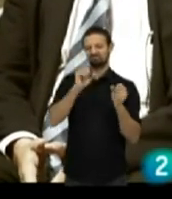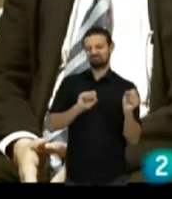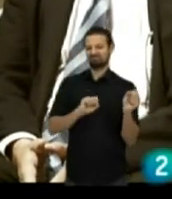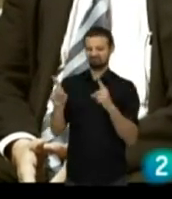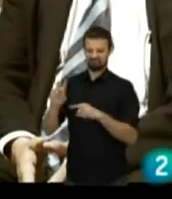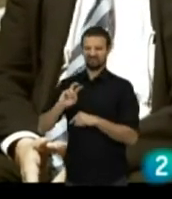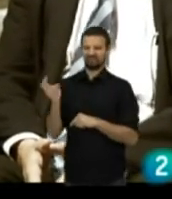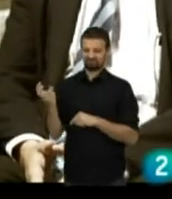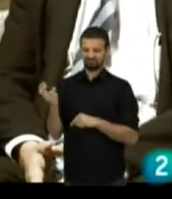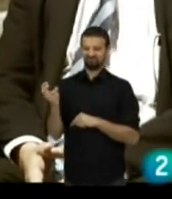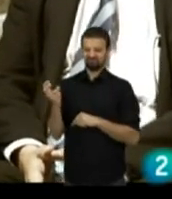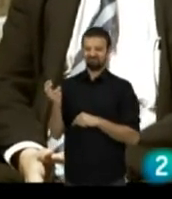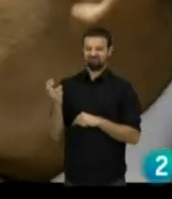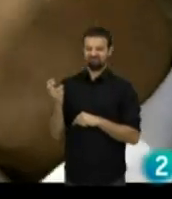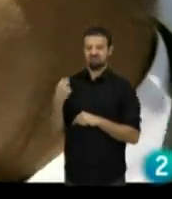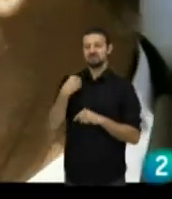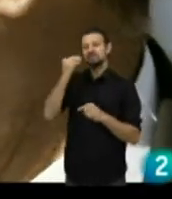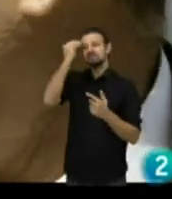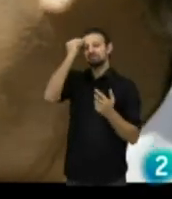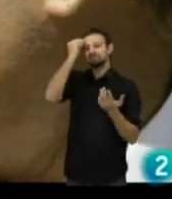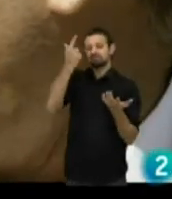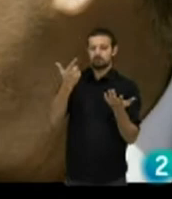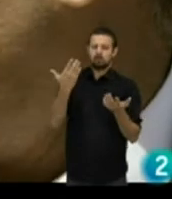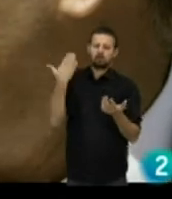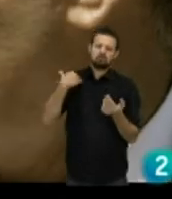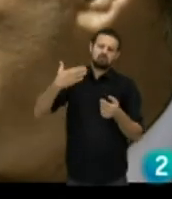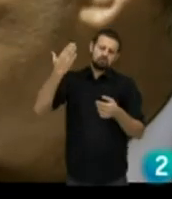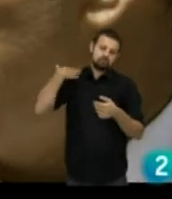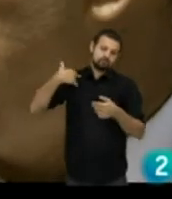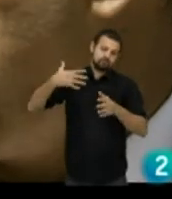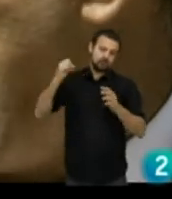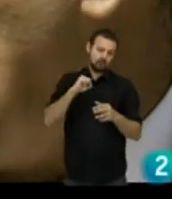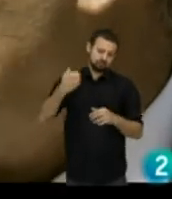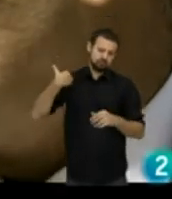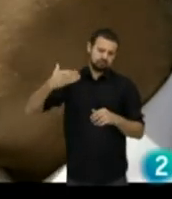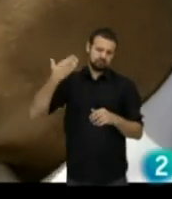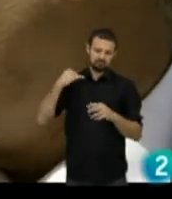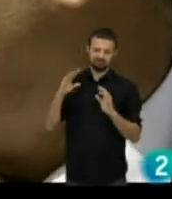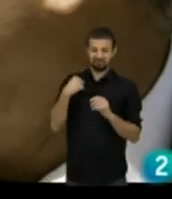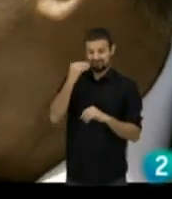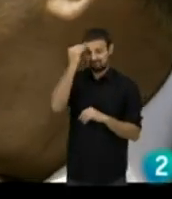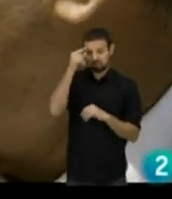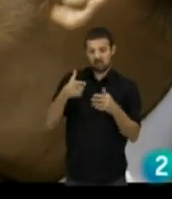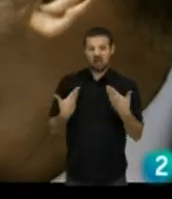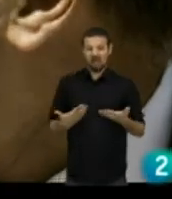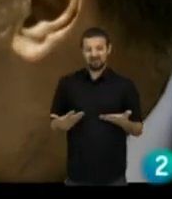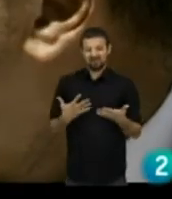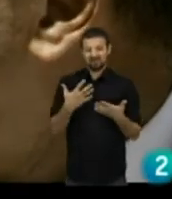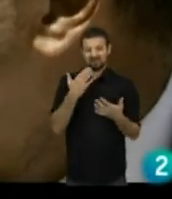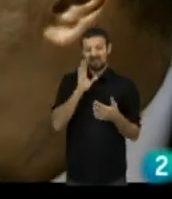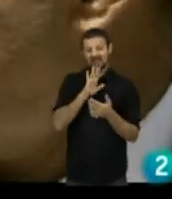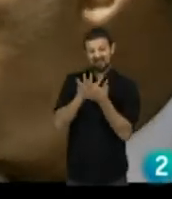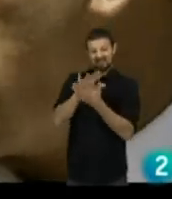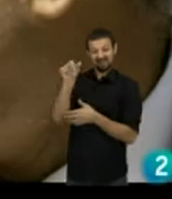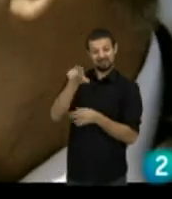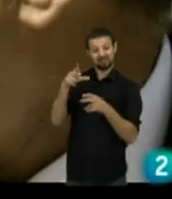dejar ese colegio y marcharse a otro. Eso yo creo que hoy, eso es verdad que hace muchos años, yo creo que hoy, en esa madurez que tú